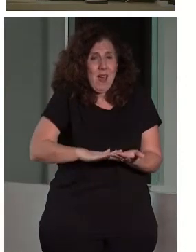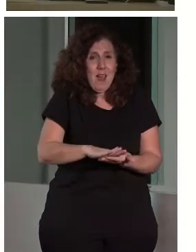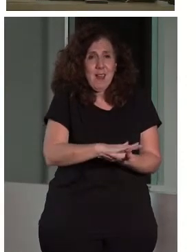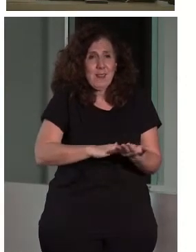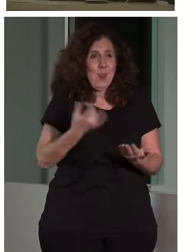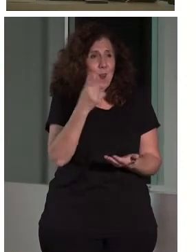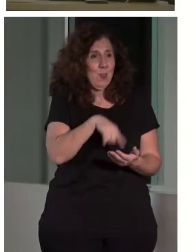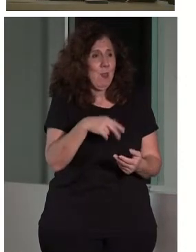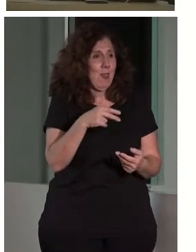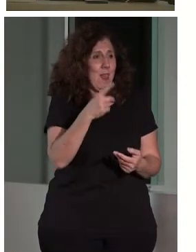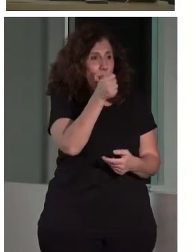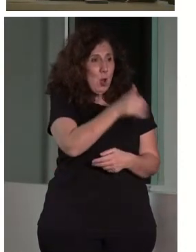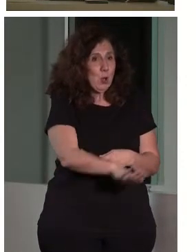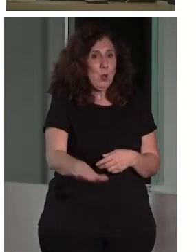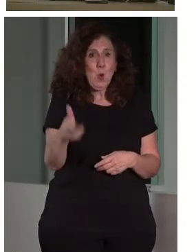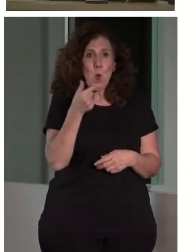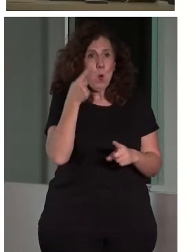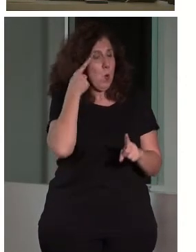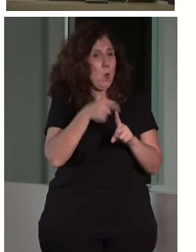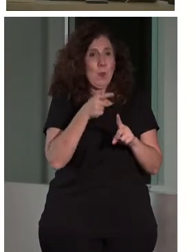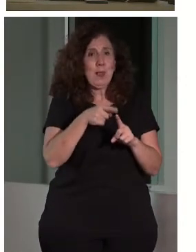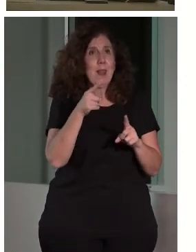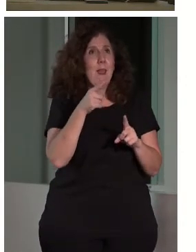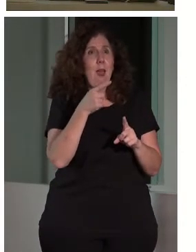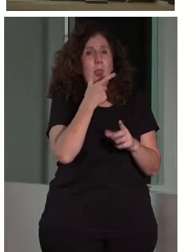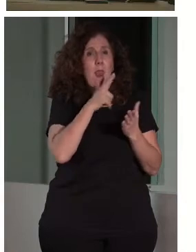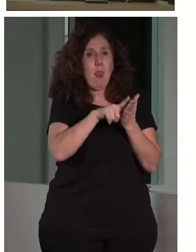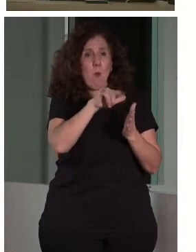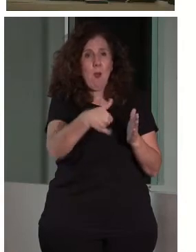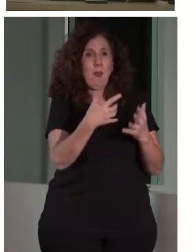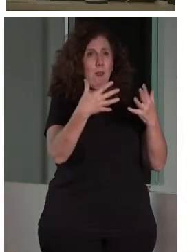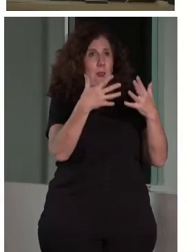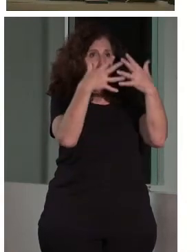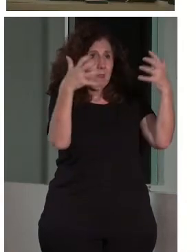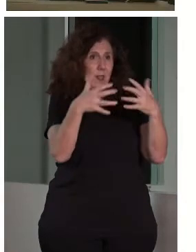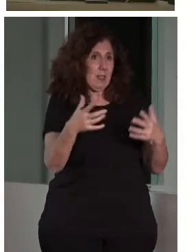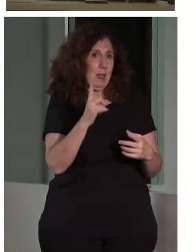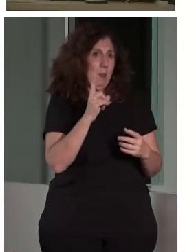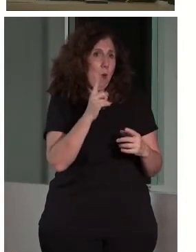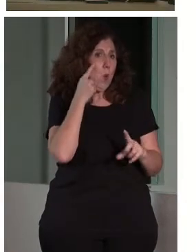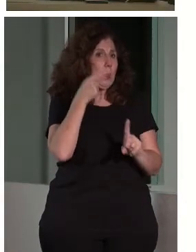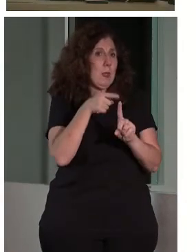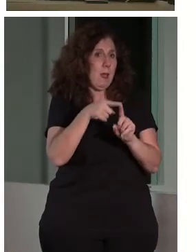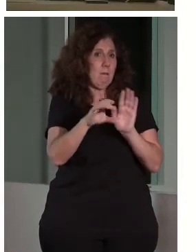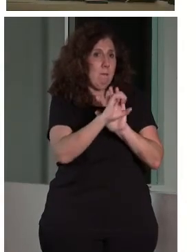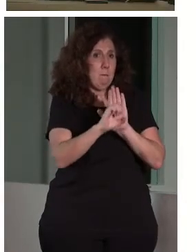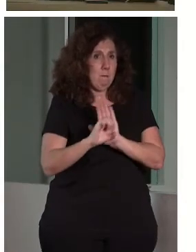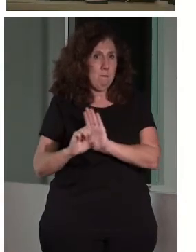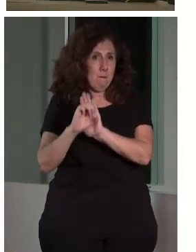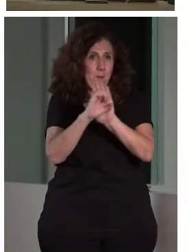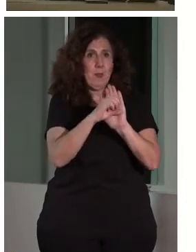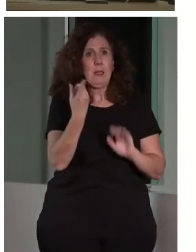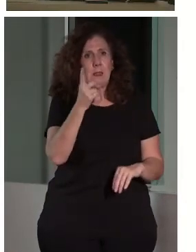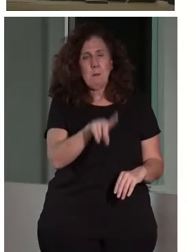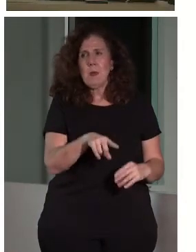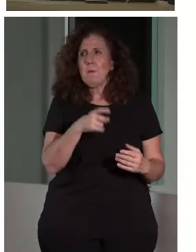no utilizaría el lenguaje fácil. Utiliza esto. Podríamos añadir, por ejemplo, necesidades de accesibilidad, por